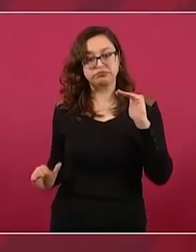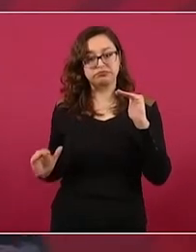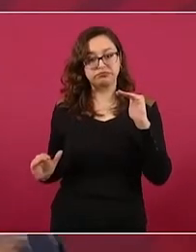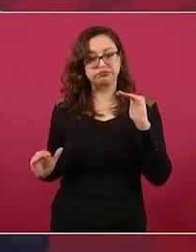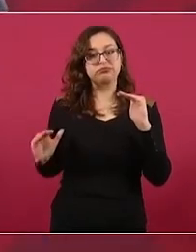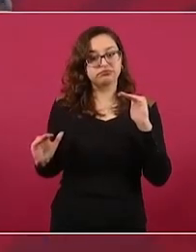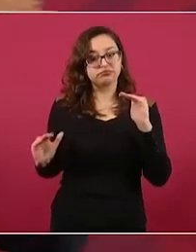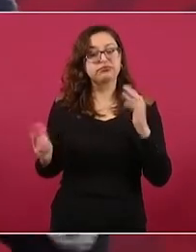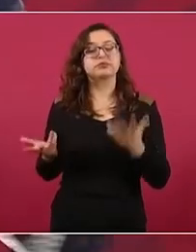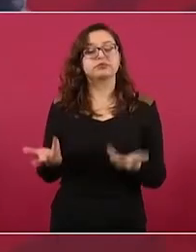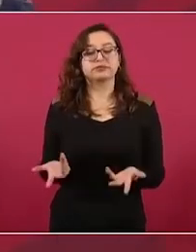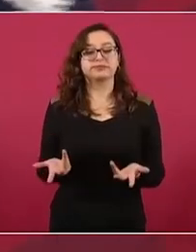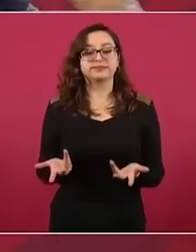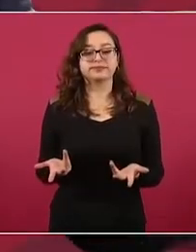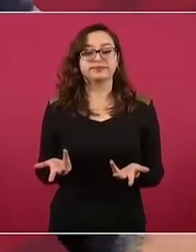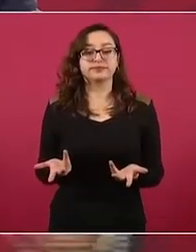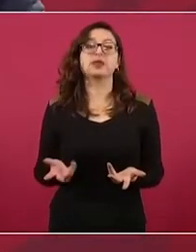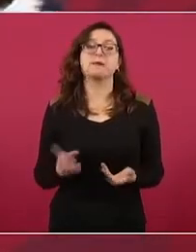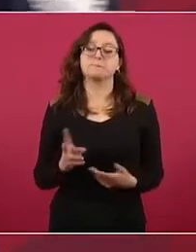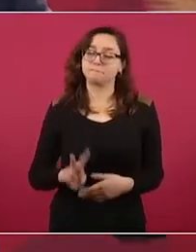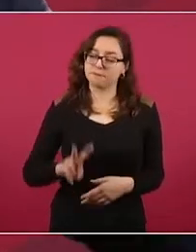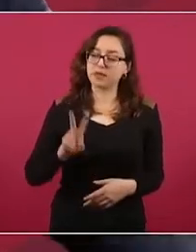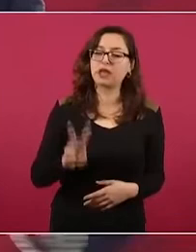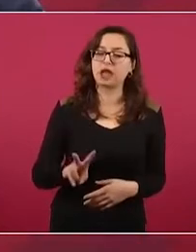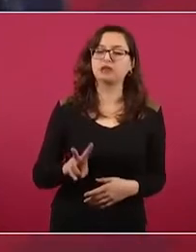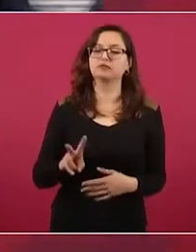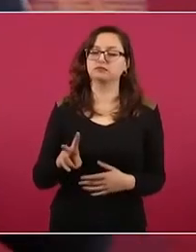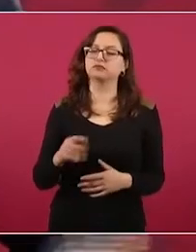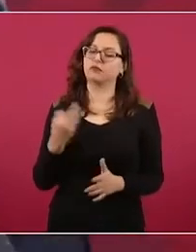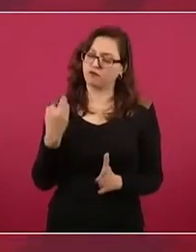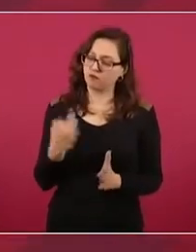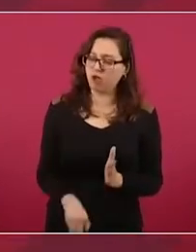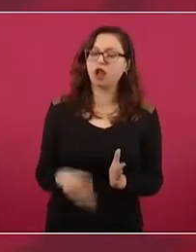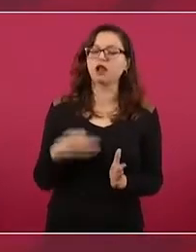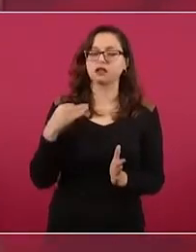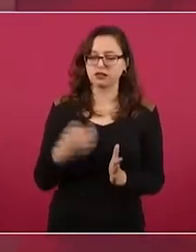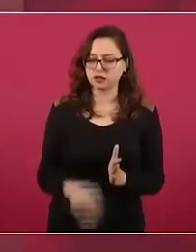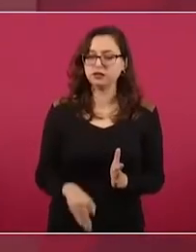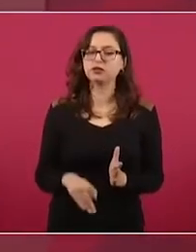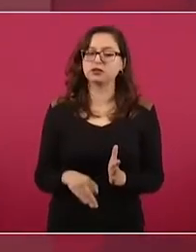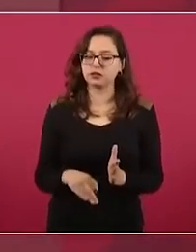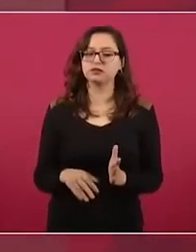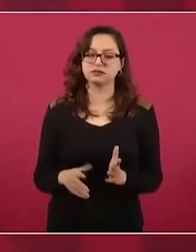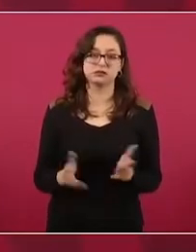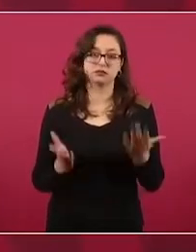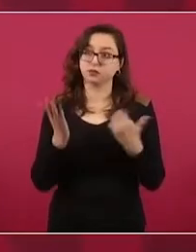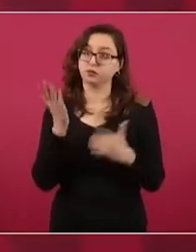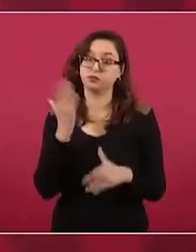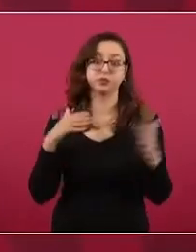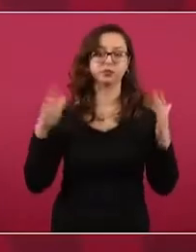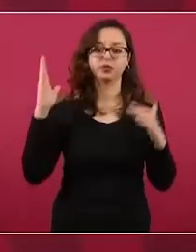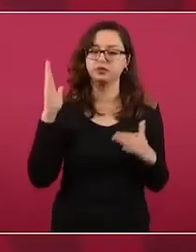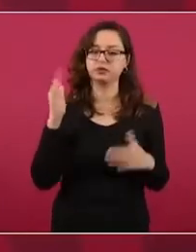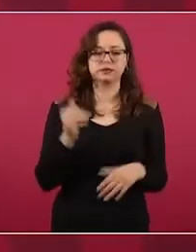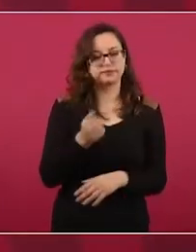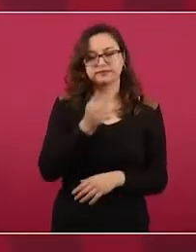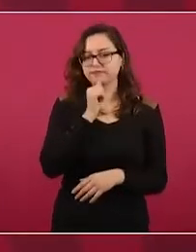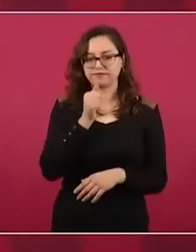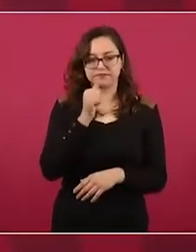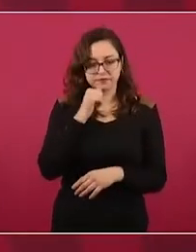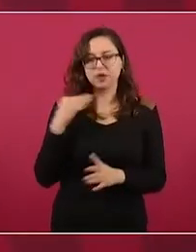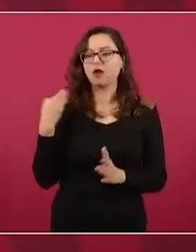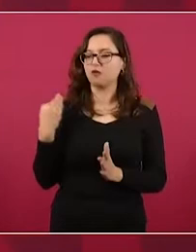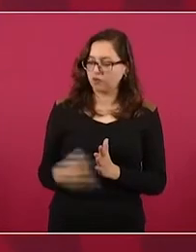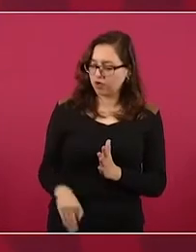Desde luego esto no significa que ya salimos, no, vamos a seguir trabajando abajo.